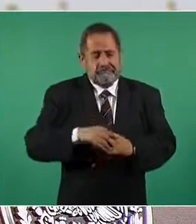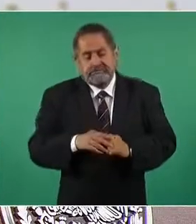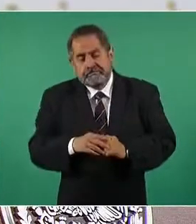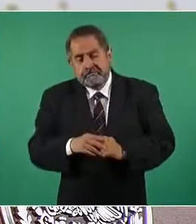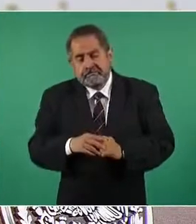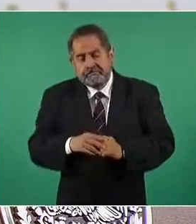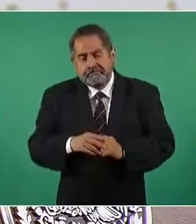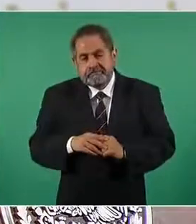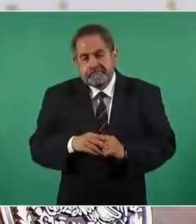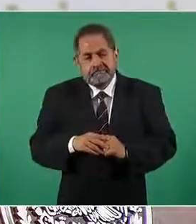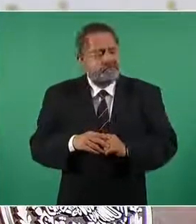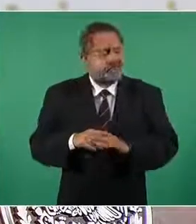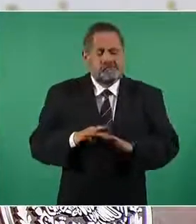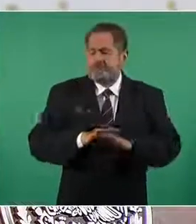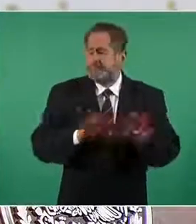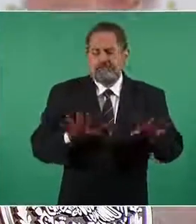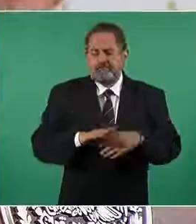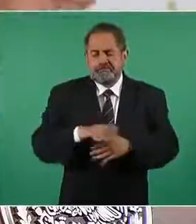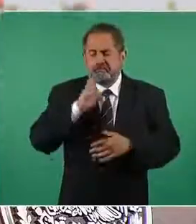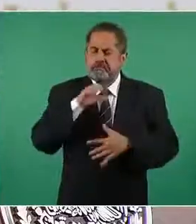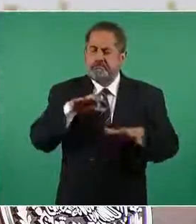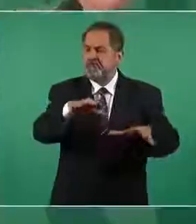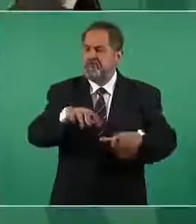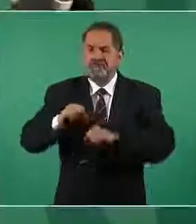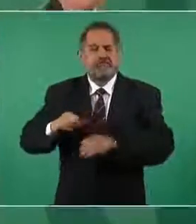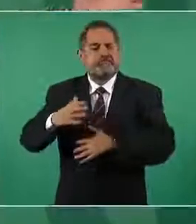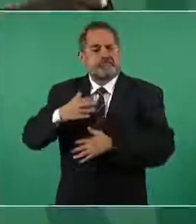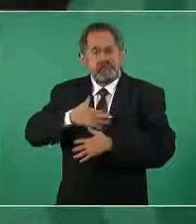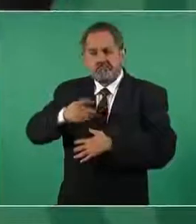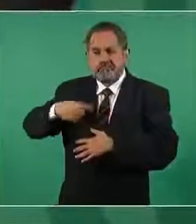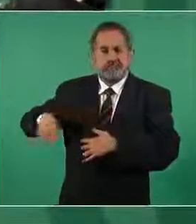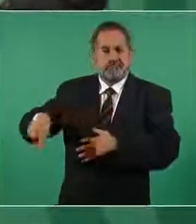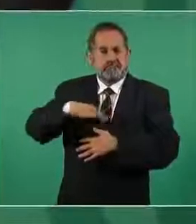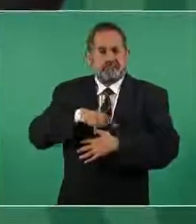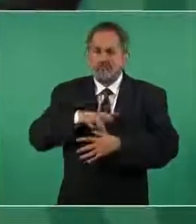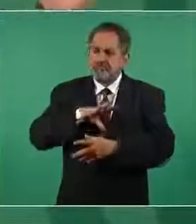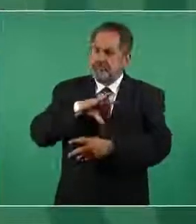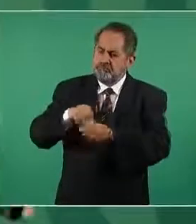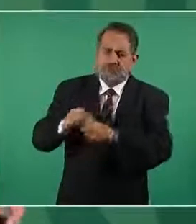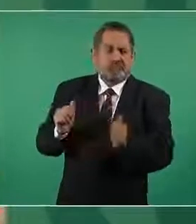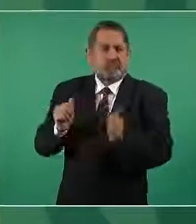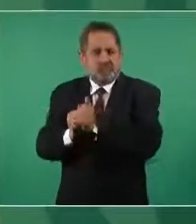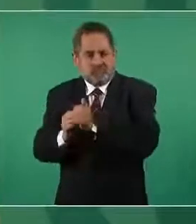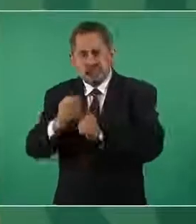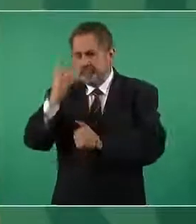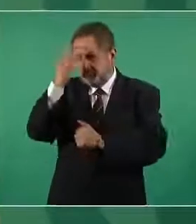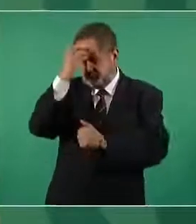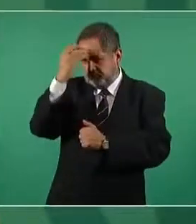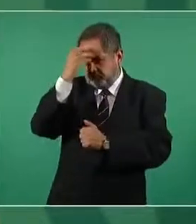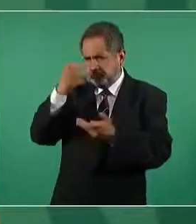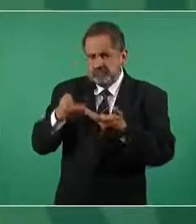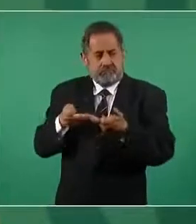pasara a formar parte del bosque de Chapultepec